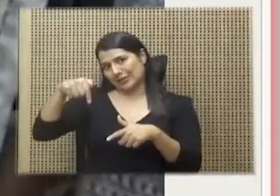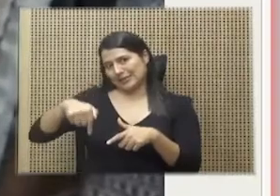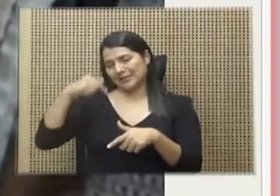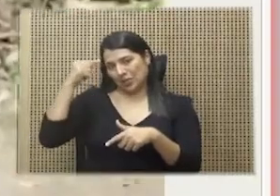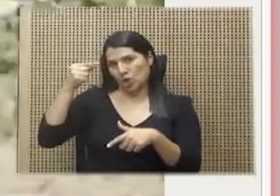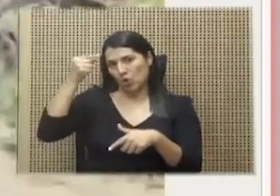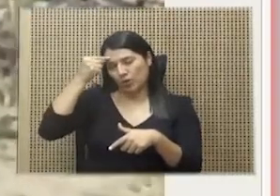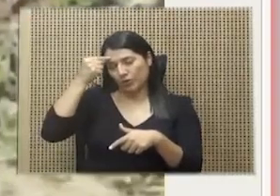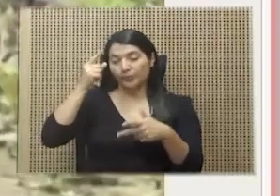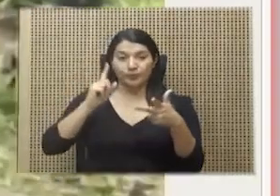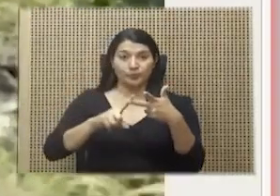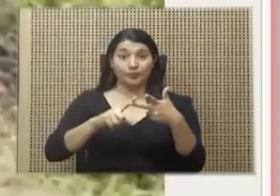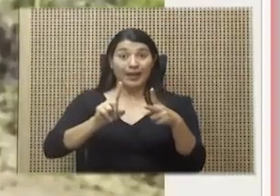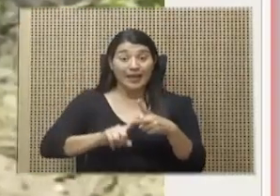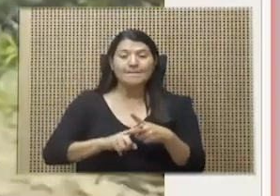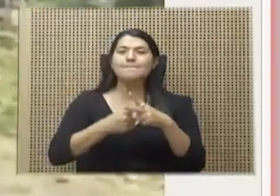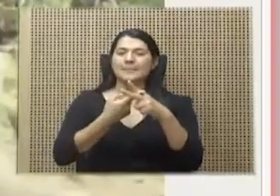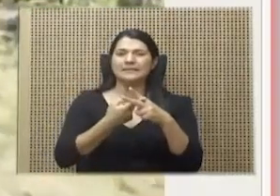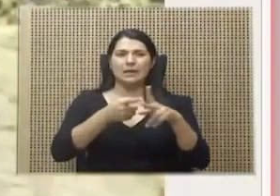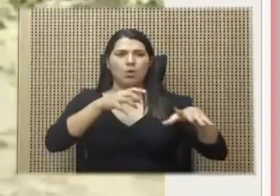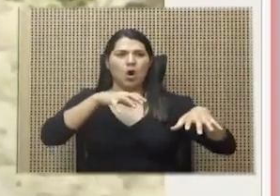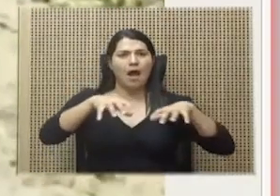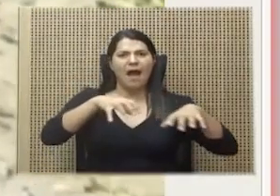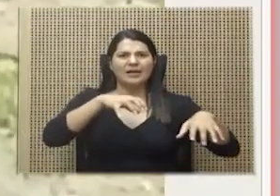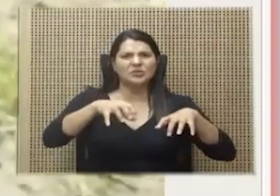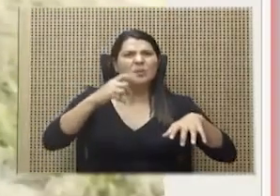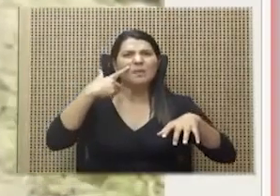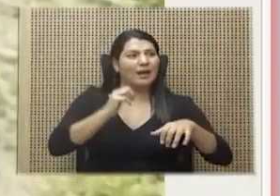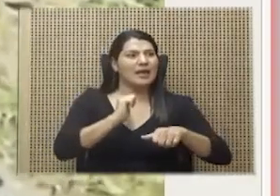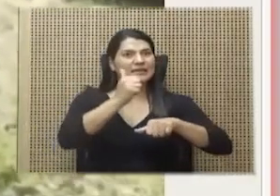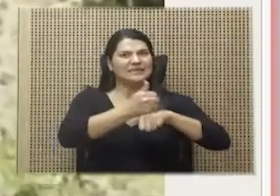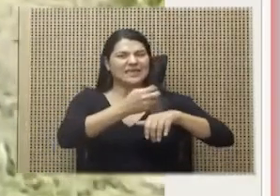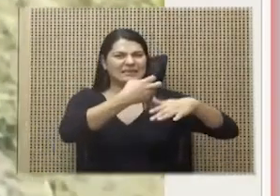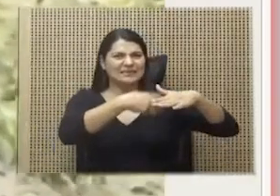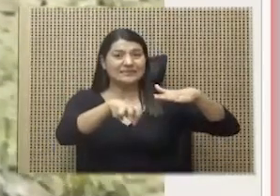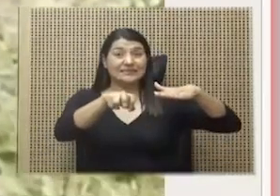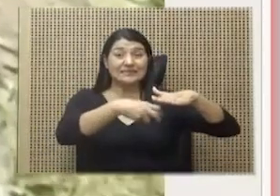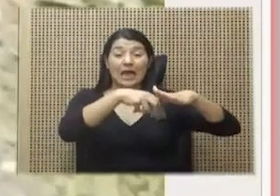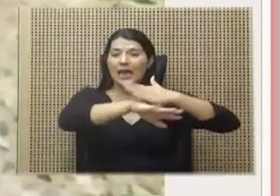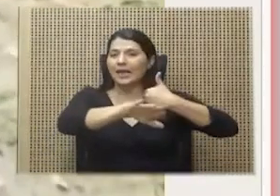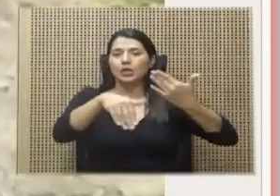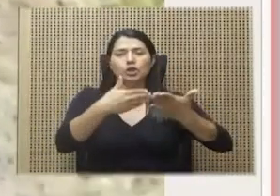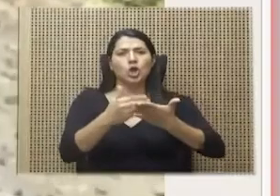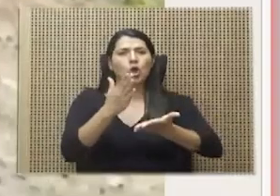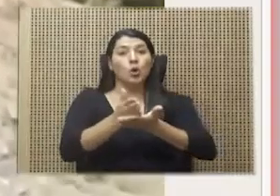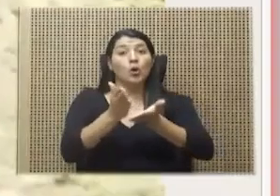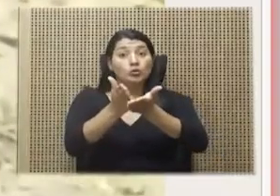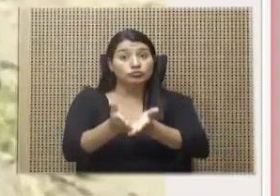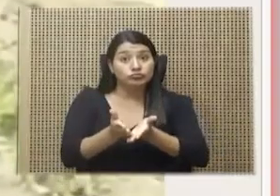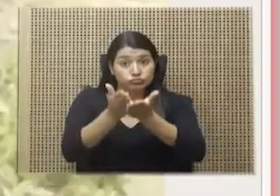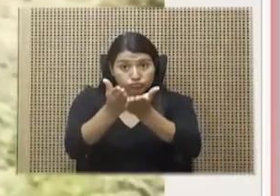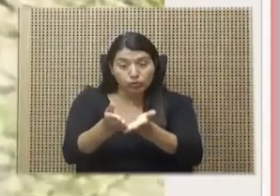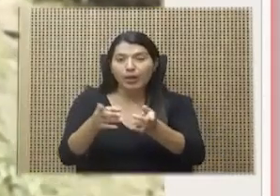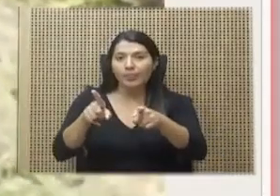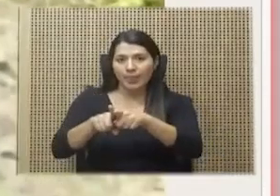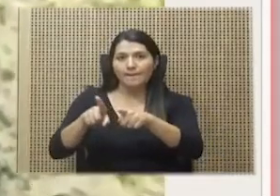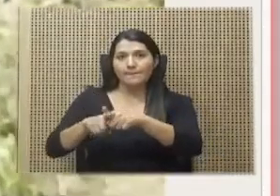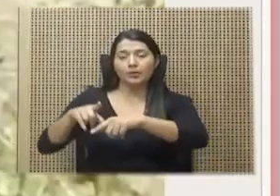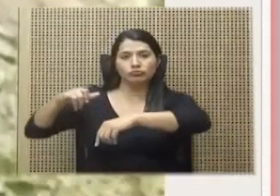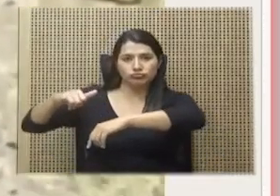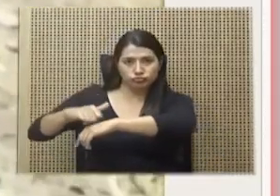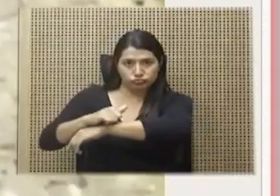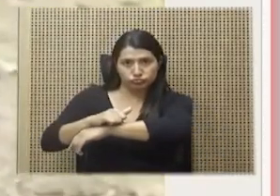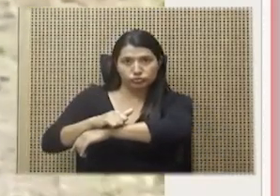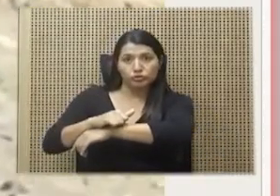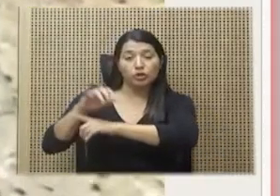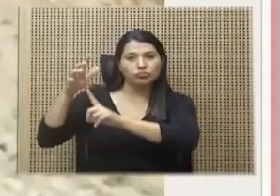Emprendimos una decidida acción para instalar escáneres en todos nuestros puertos y aeropuertos. Ya estarían todos en